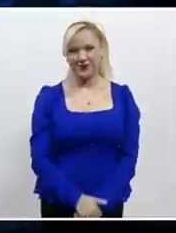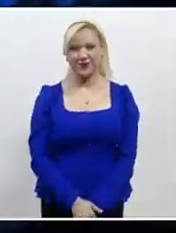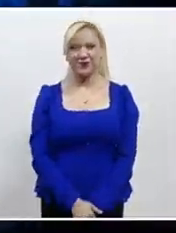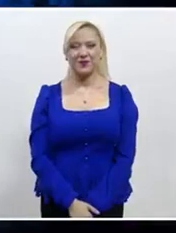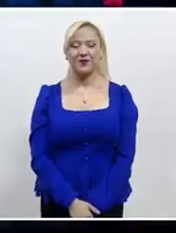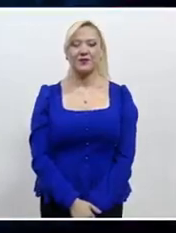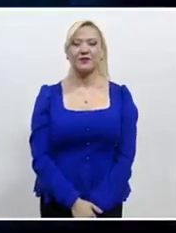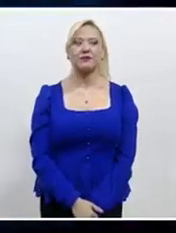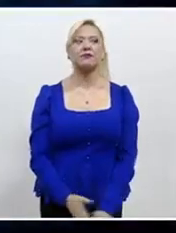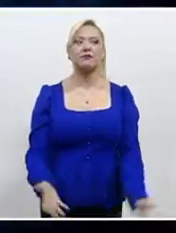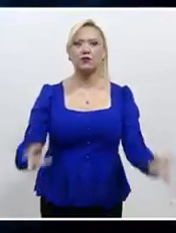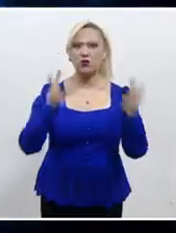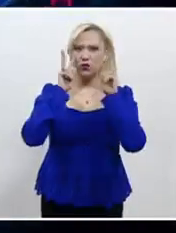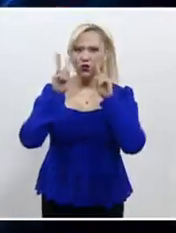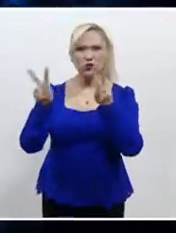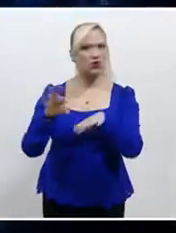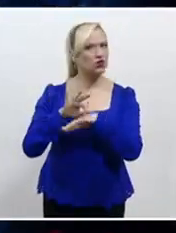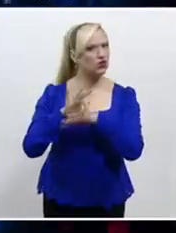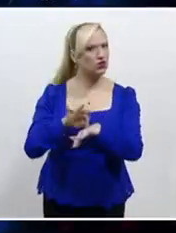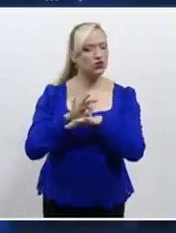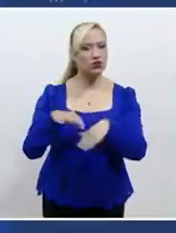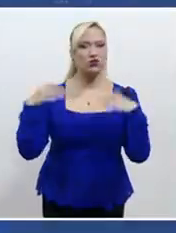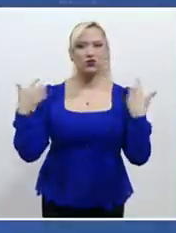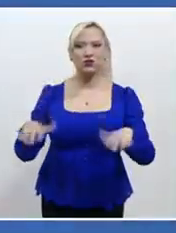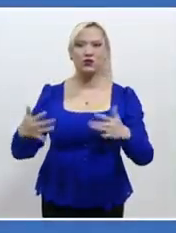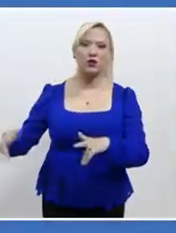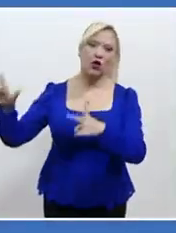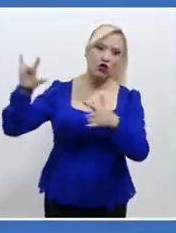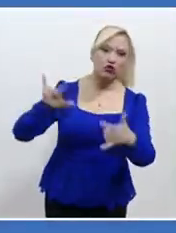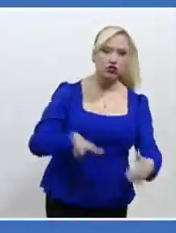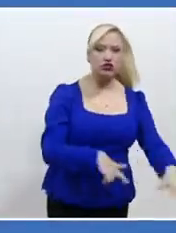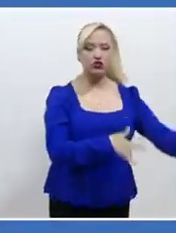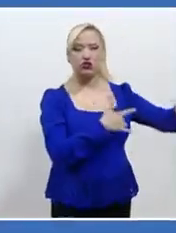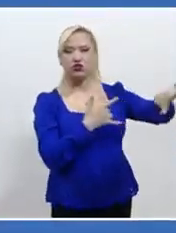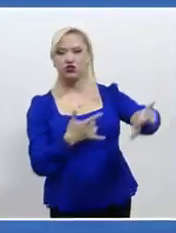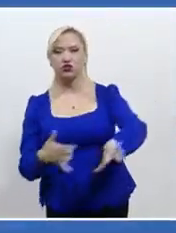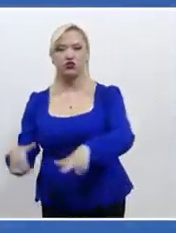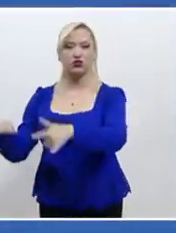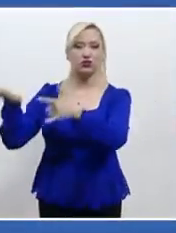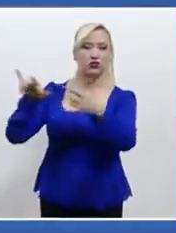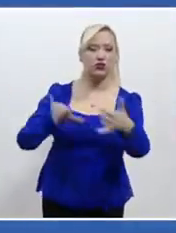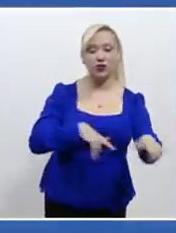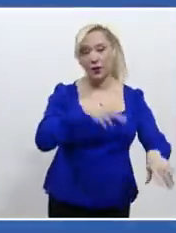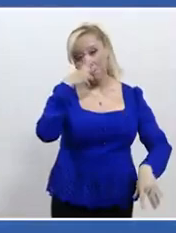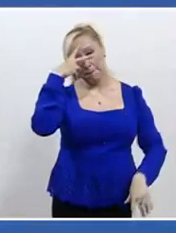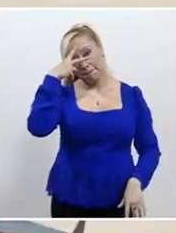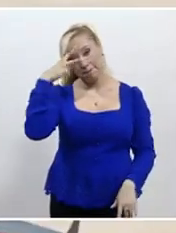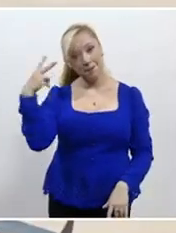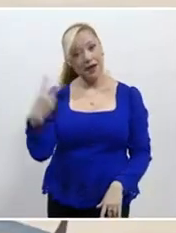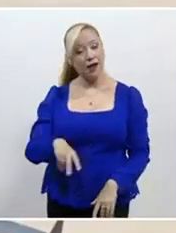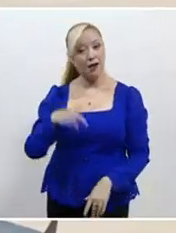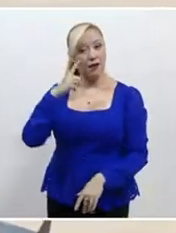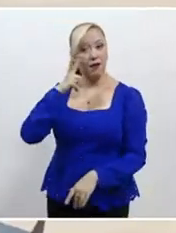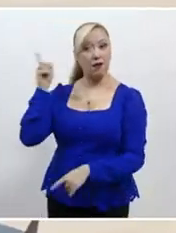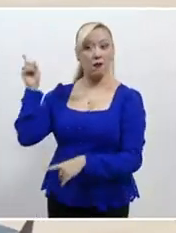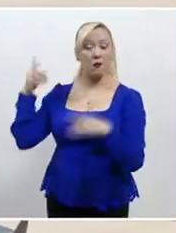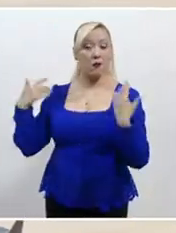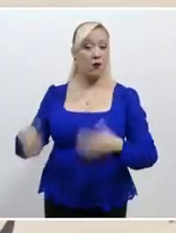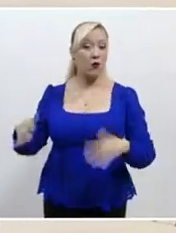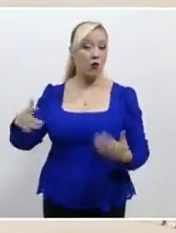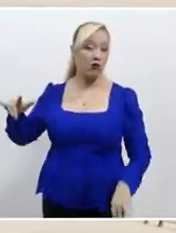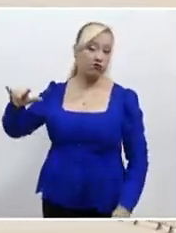Viva de primera mano el despliegue de la Fuerza Aérea Mexicana con el Espectáculo Aéreo, en el que decenas de aeronaves